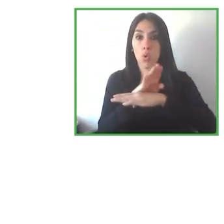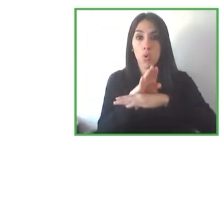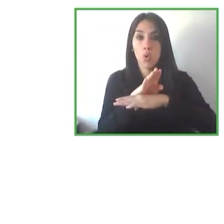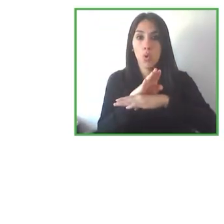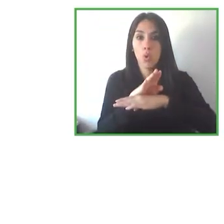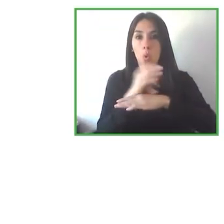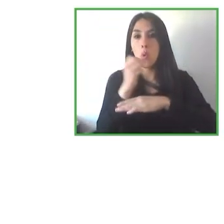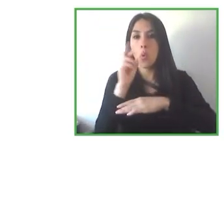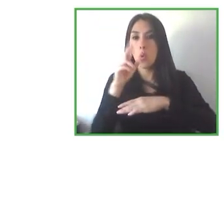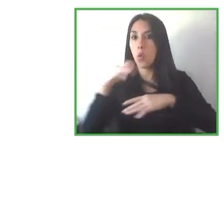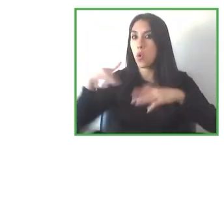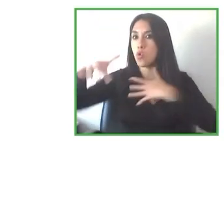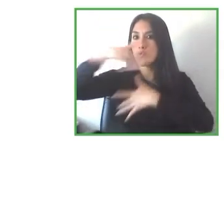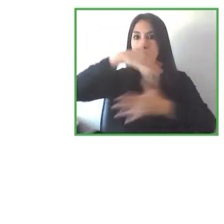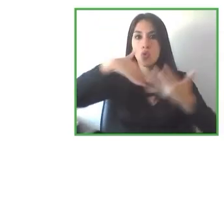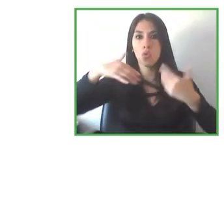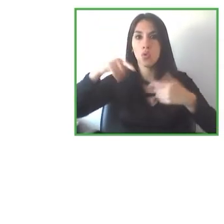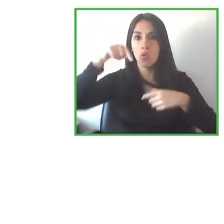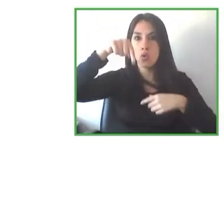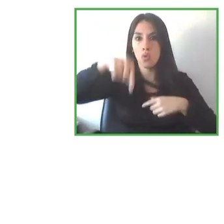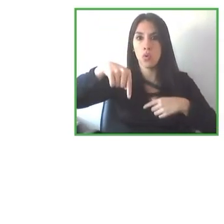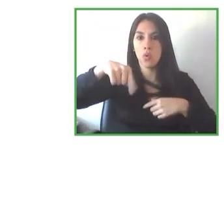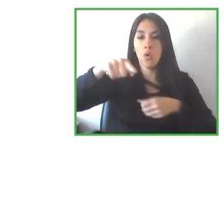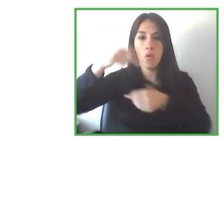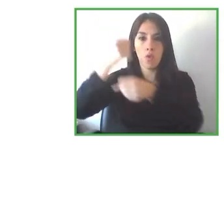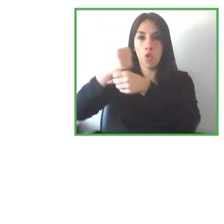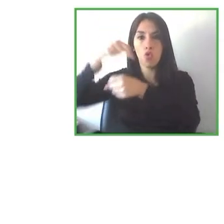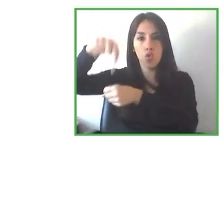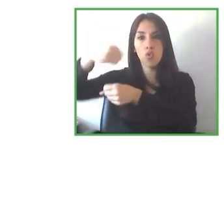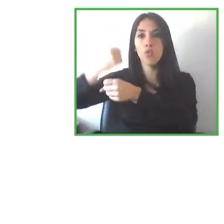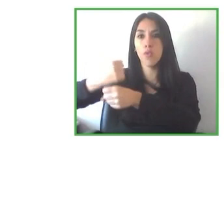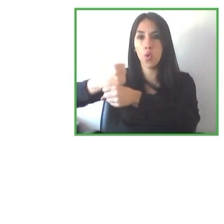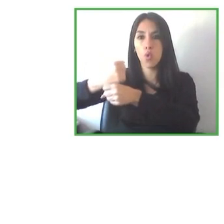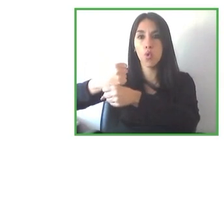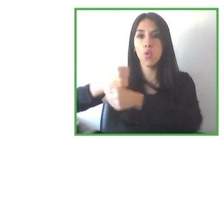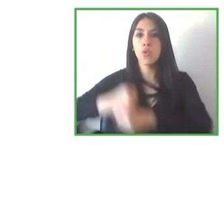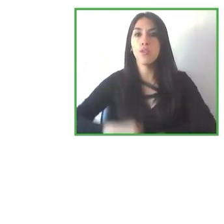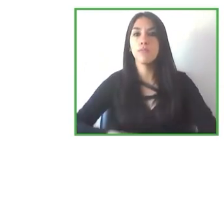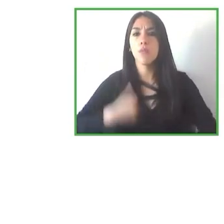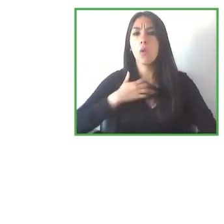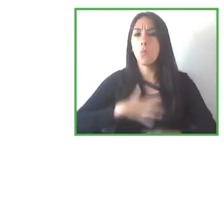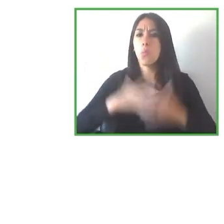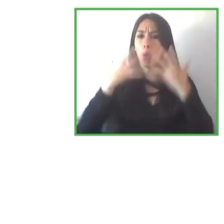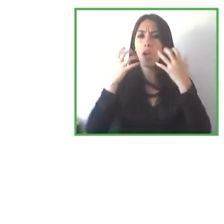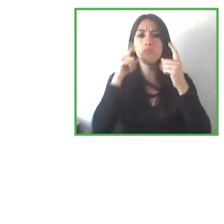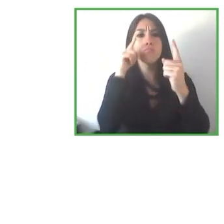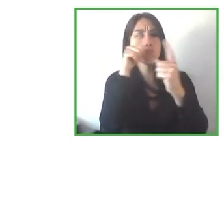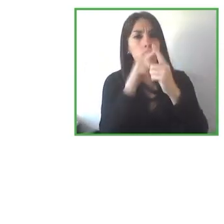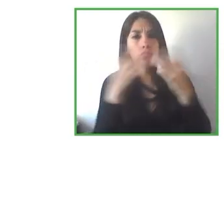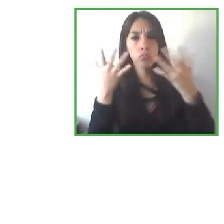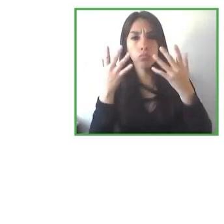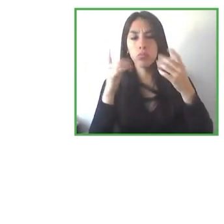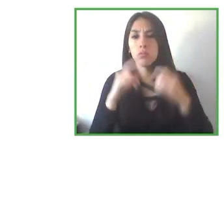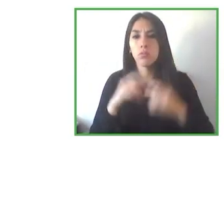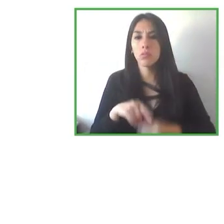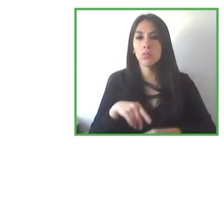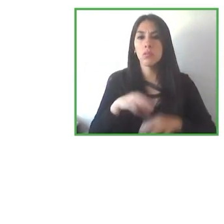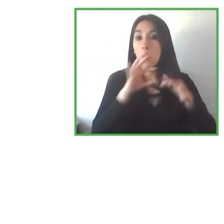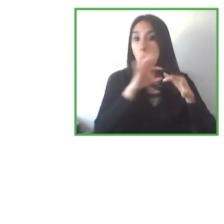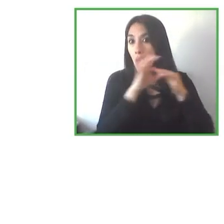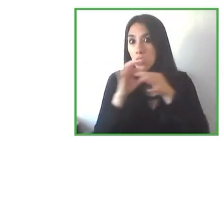quiere alinear sus metas o sus actividades de la mejor forma posible por el interés del negocio